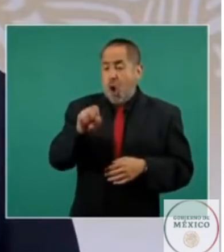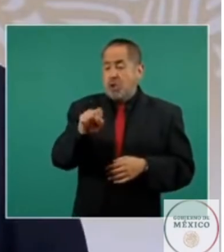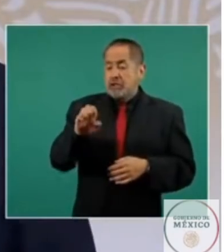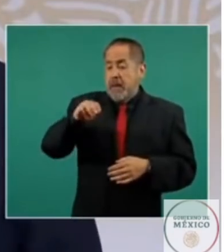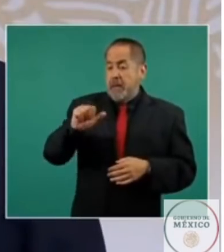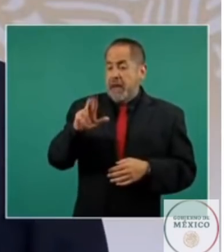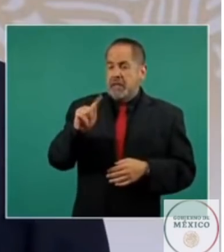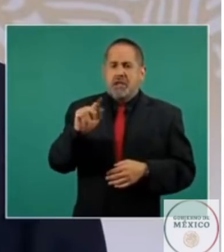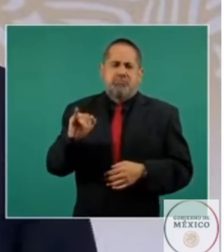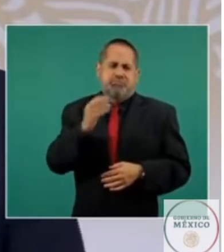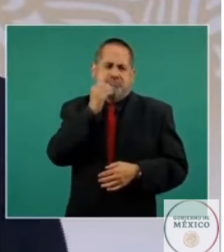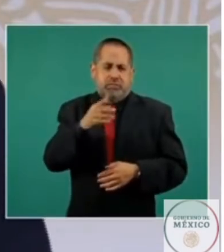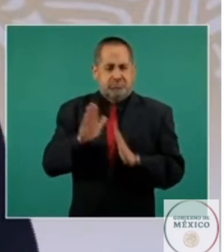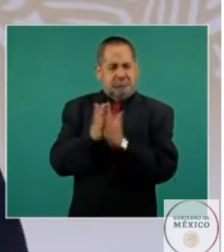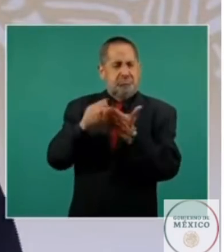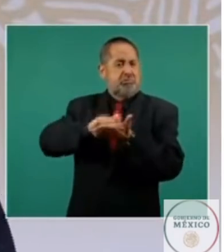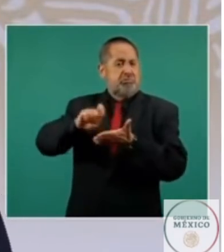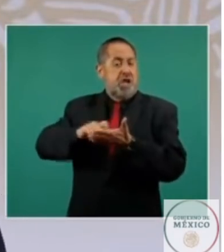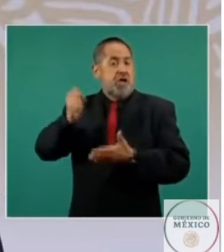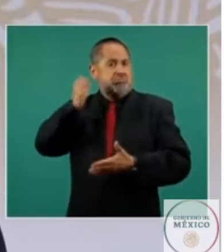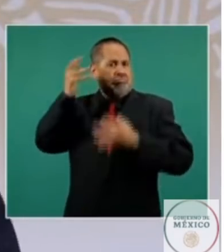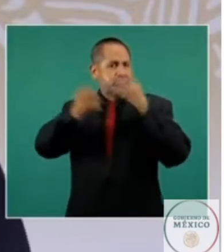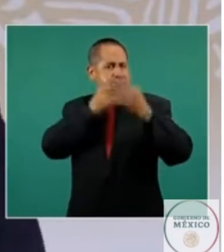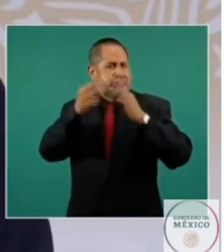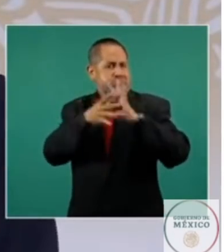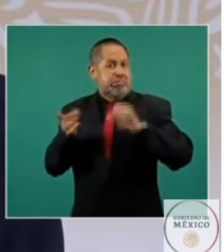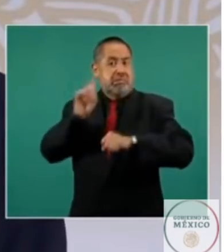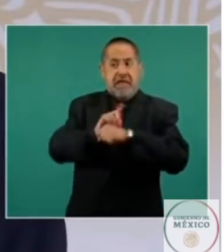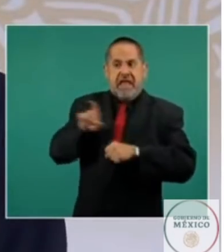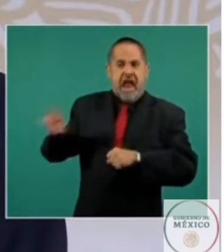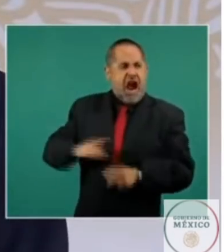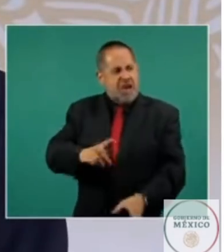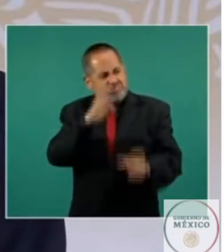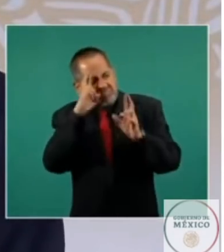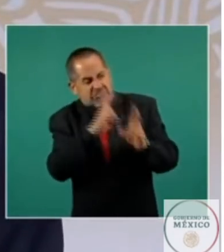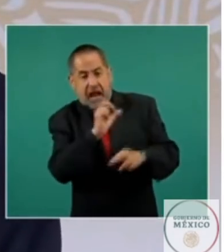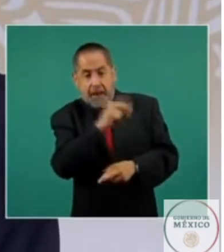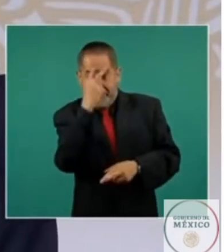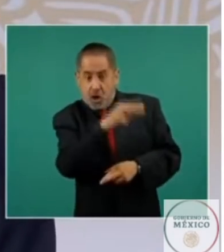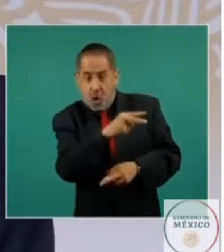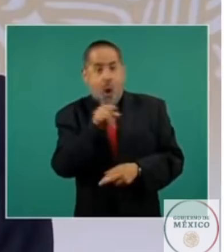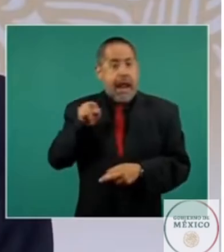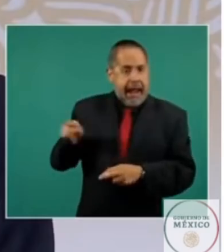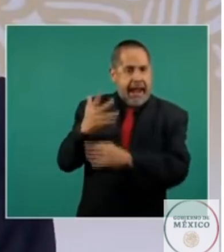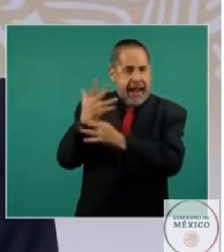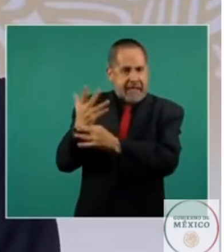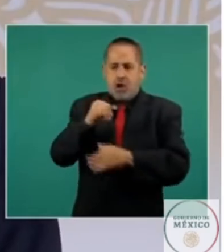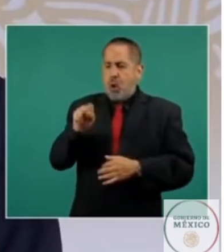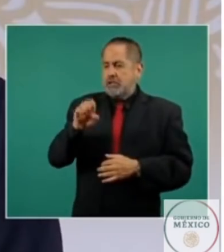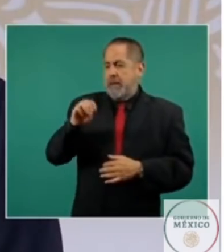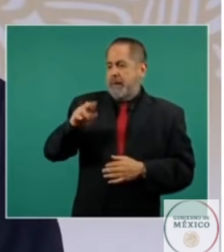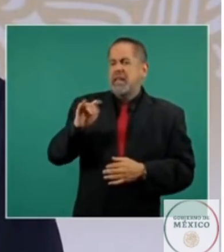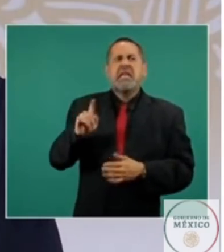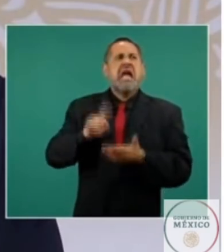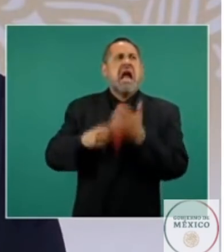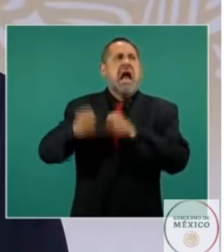Cito fragmentos de su memorable discurso pronunciado en la velada en honor a este país en la sociedad literaria hispanoamericana en